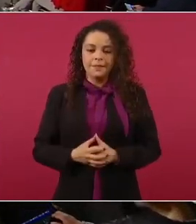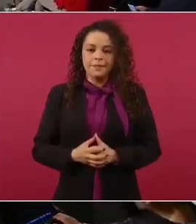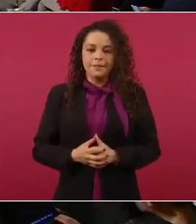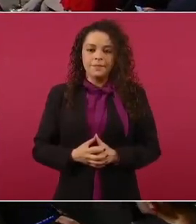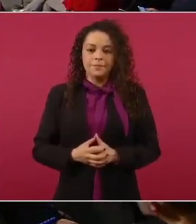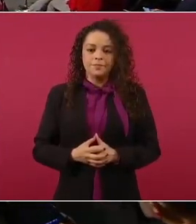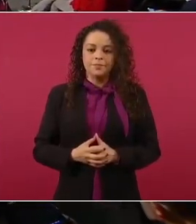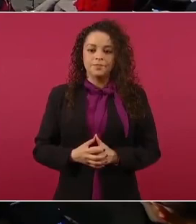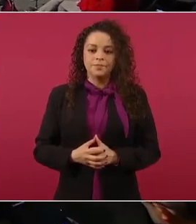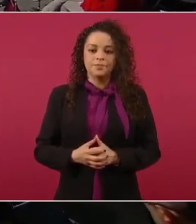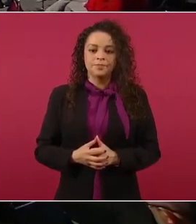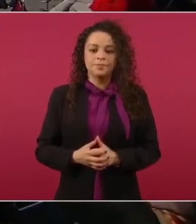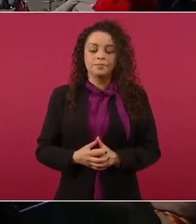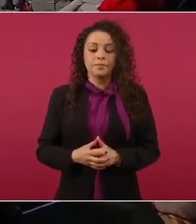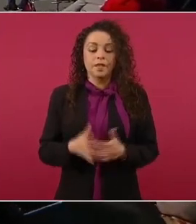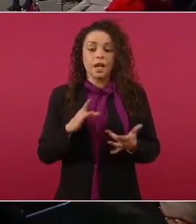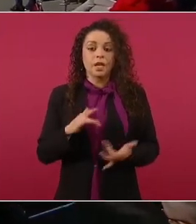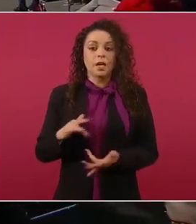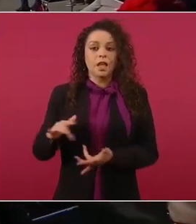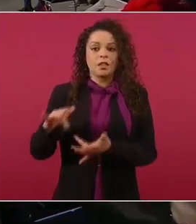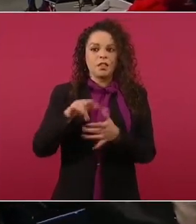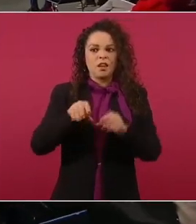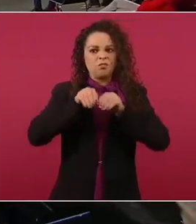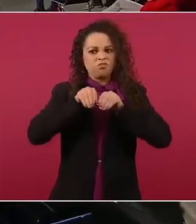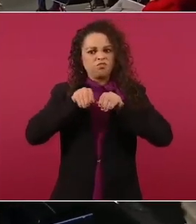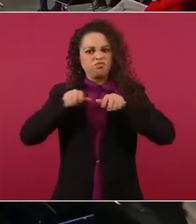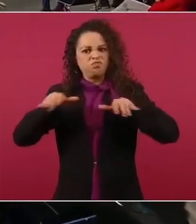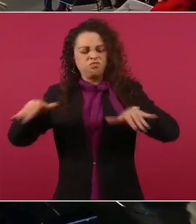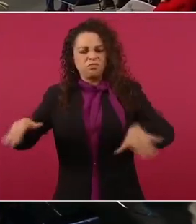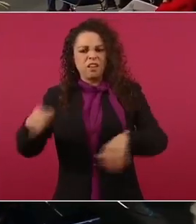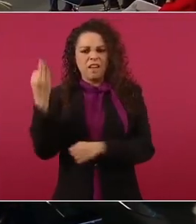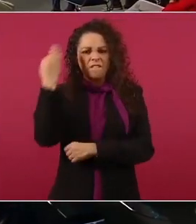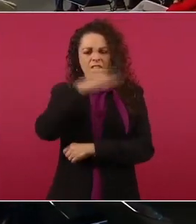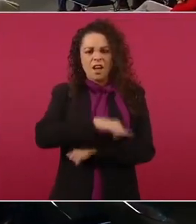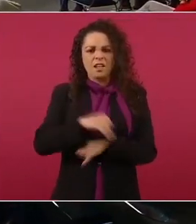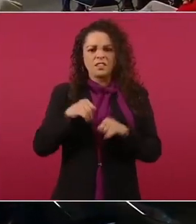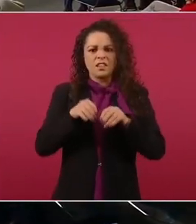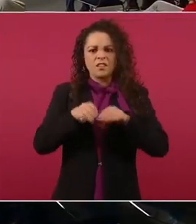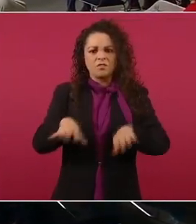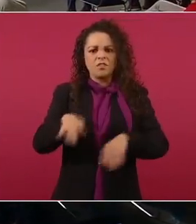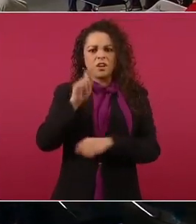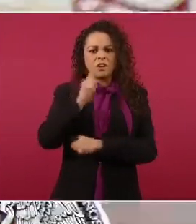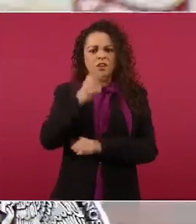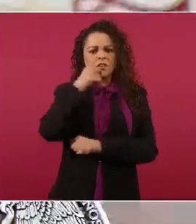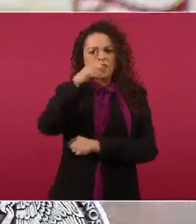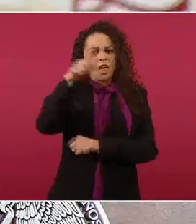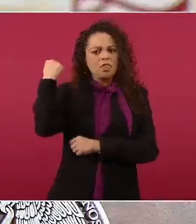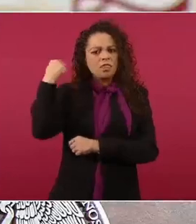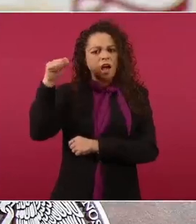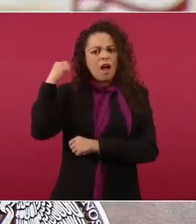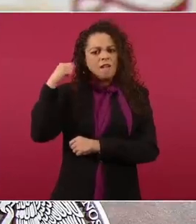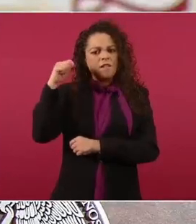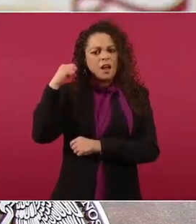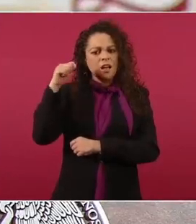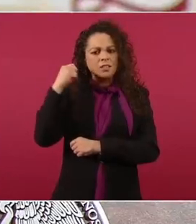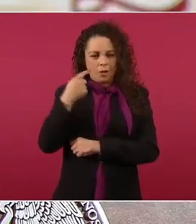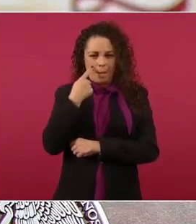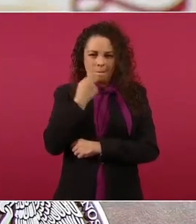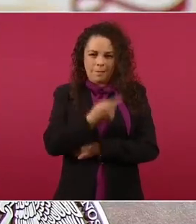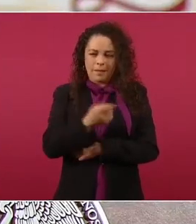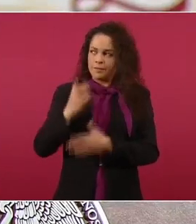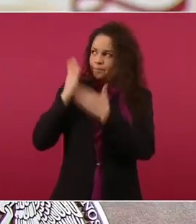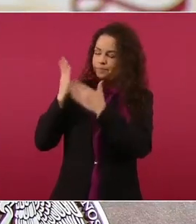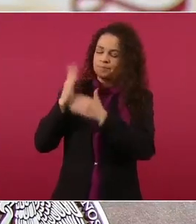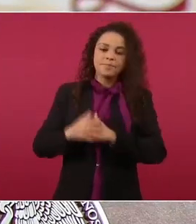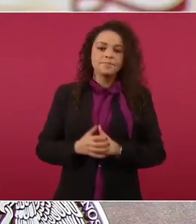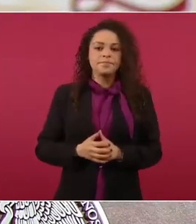Publican medios y redes información falsa sobre supuestas explosiones en Tabasco. Vamos a ver. La